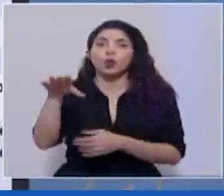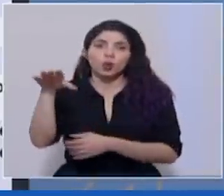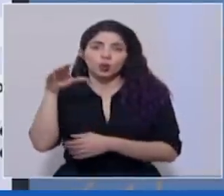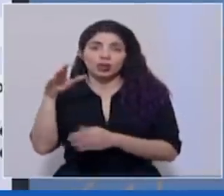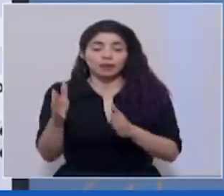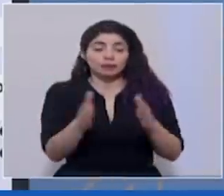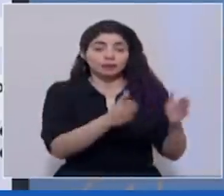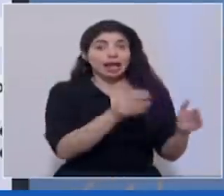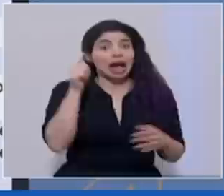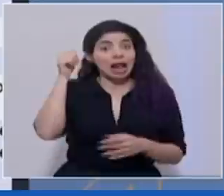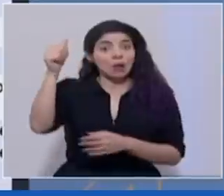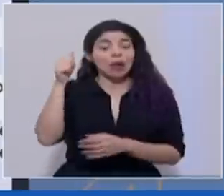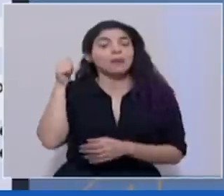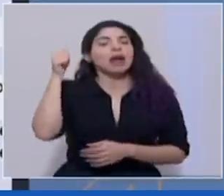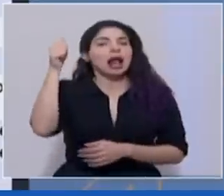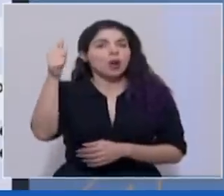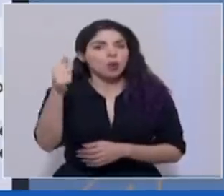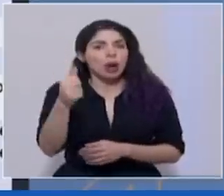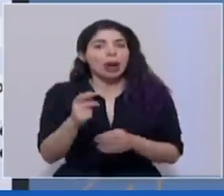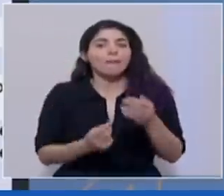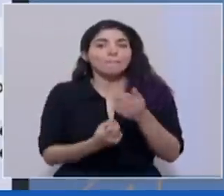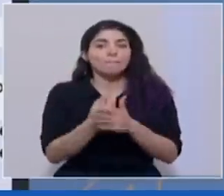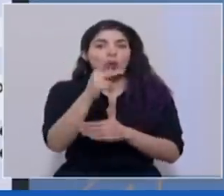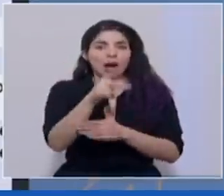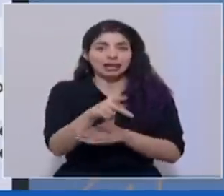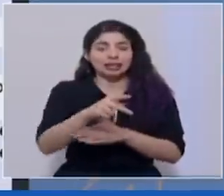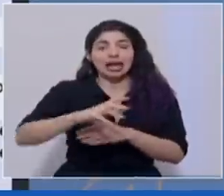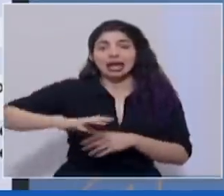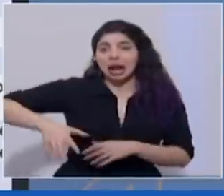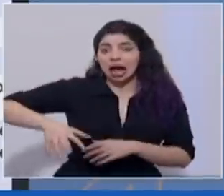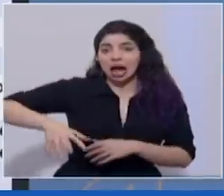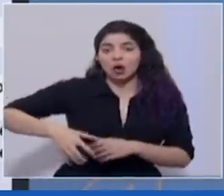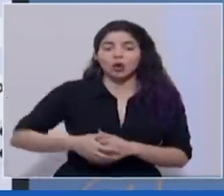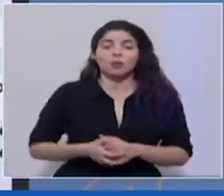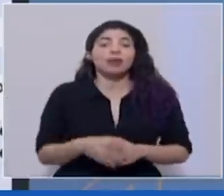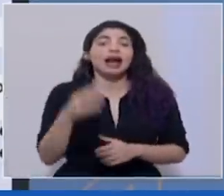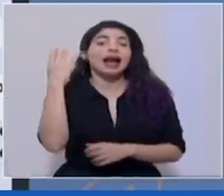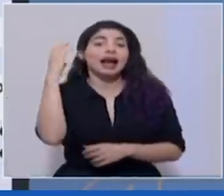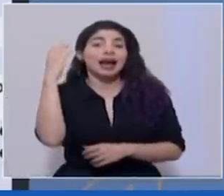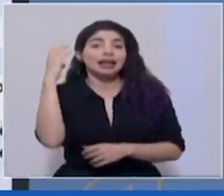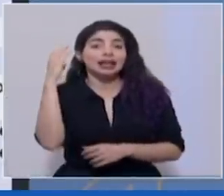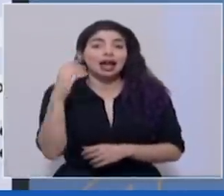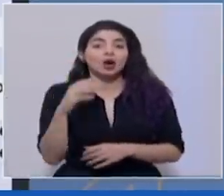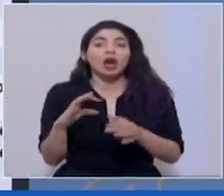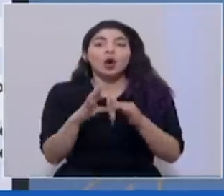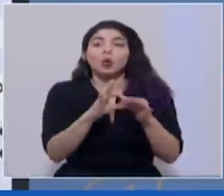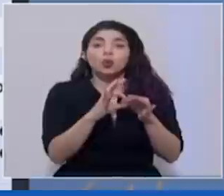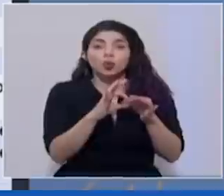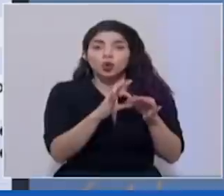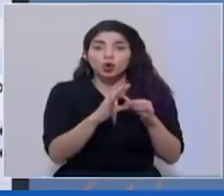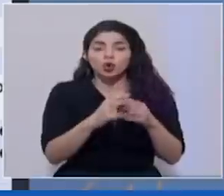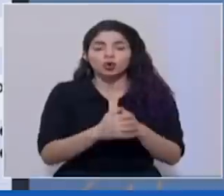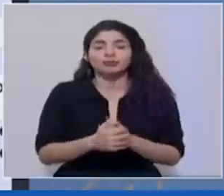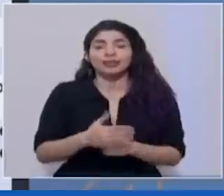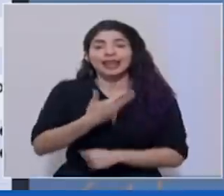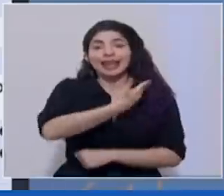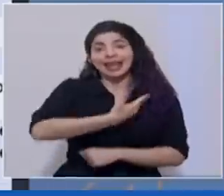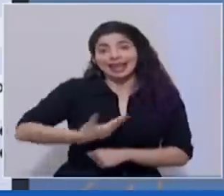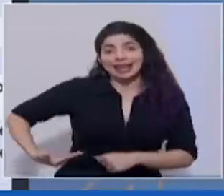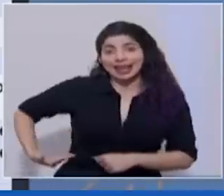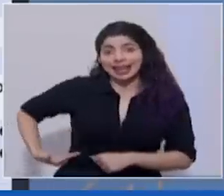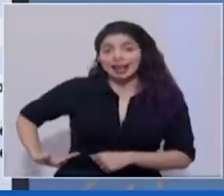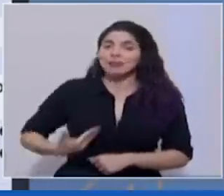Alajuela, Alajuela, Poaz y Naranjo. En Cartago, La Unión. En Heredia,